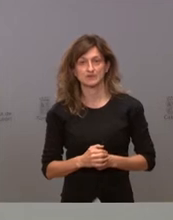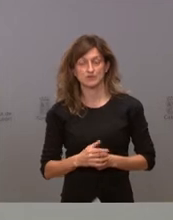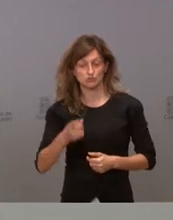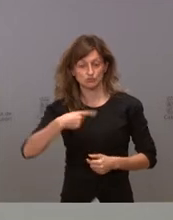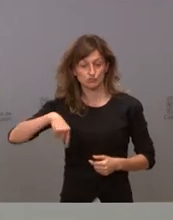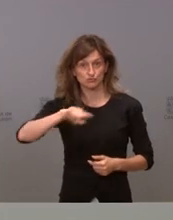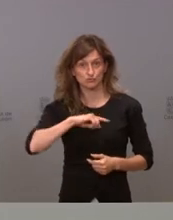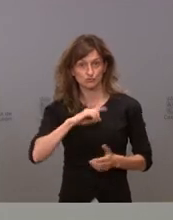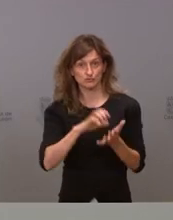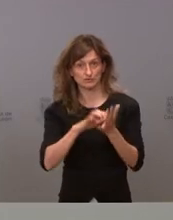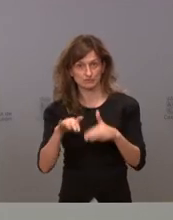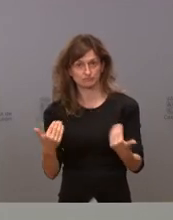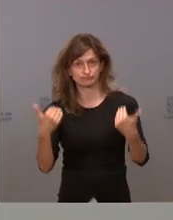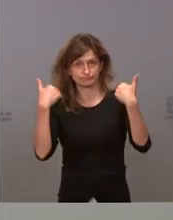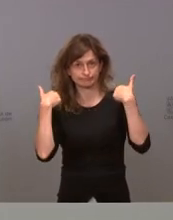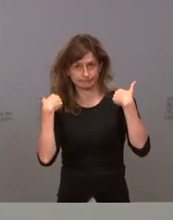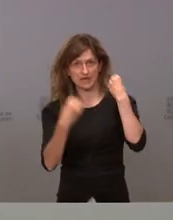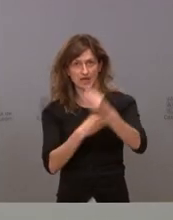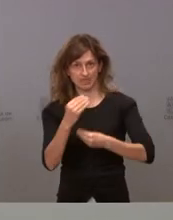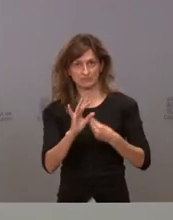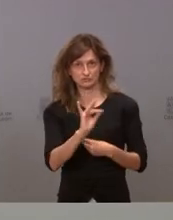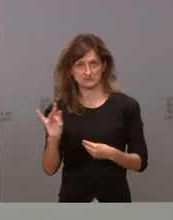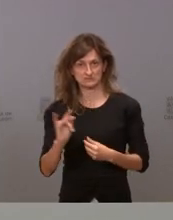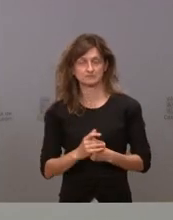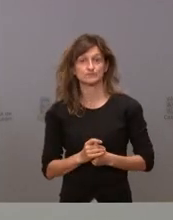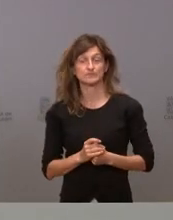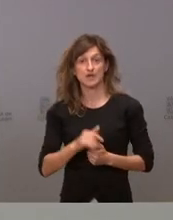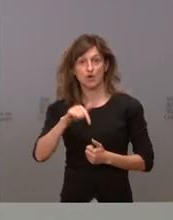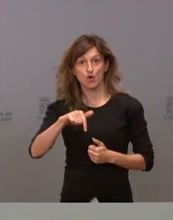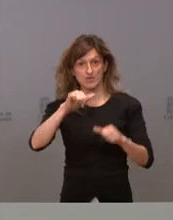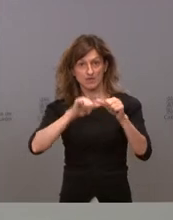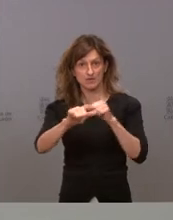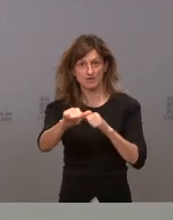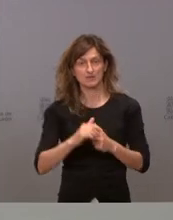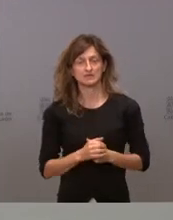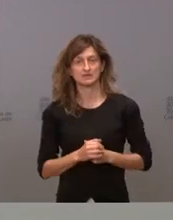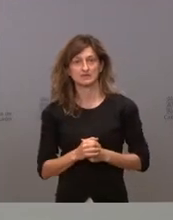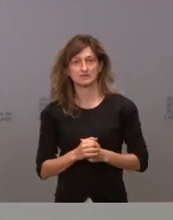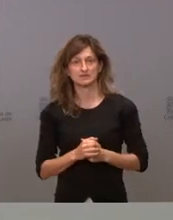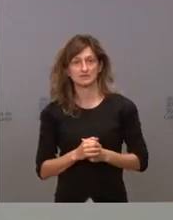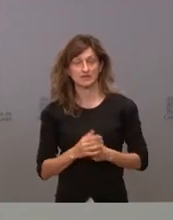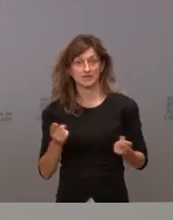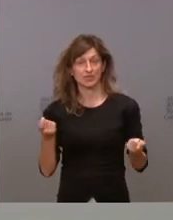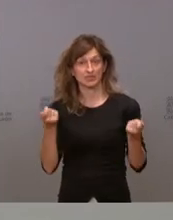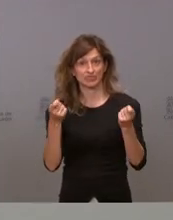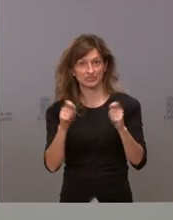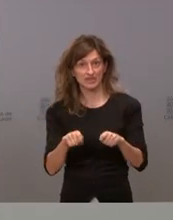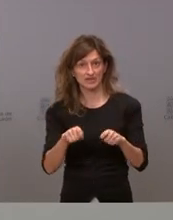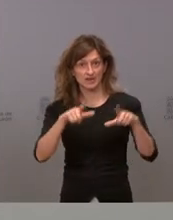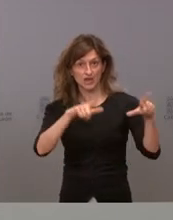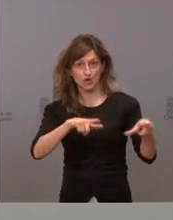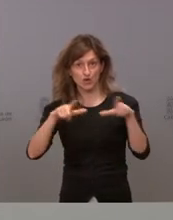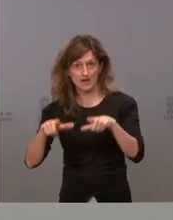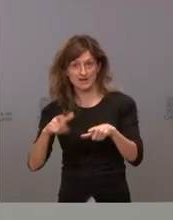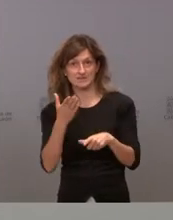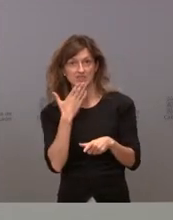nuestra responsabilidad y por tanto a partir de hoy el cierre de los locales de ocio